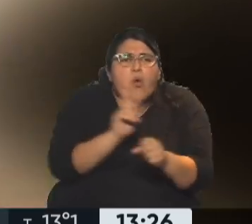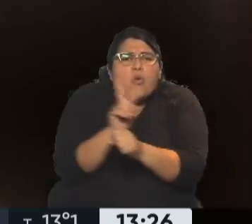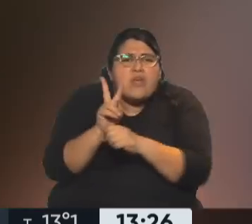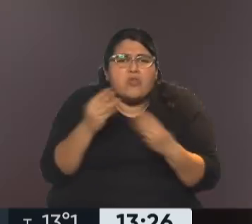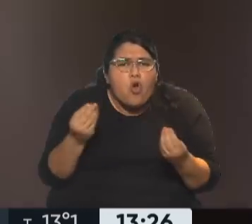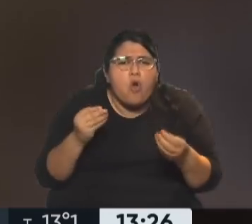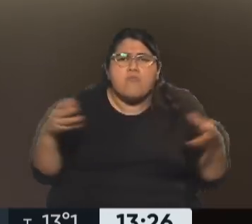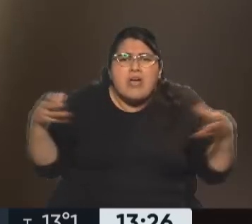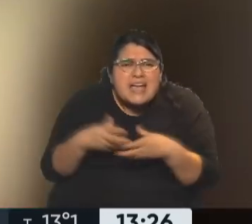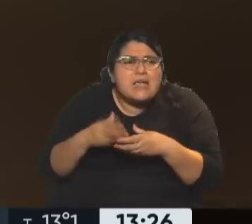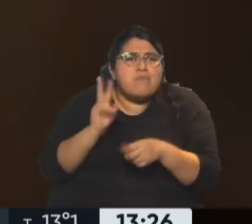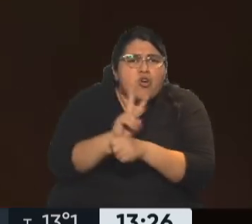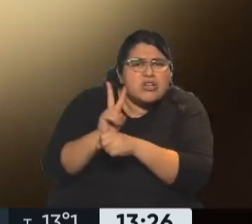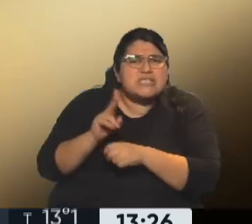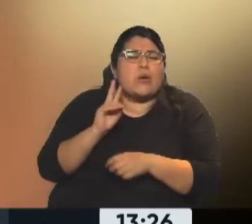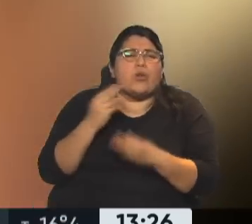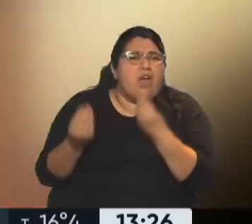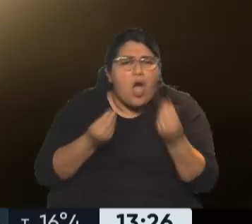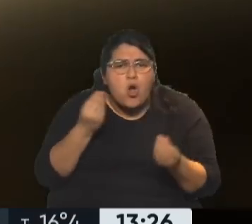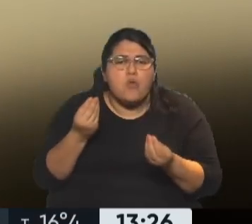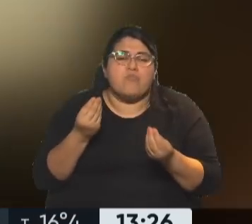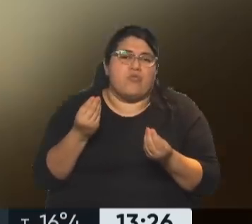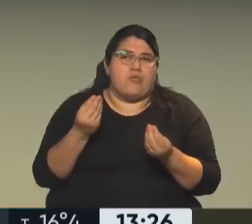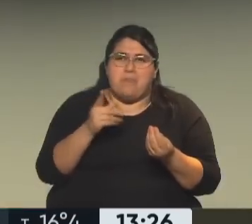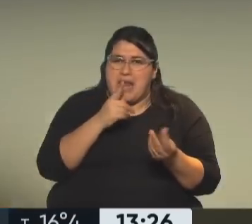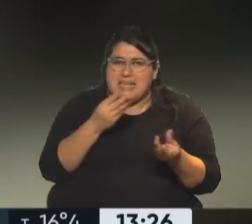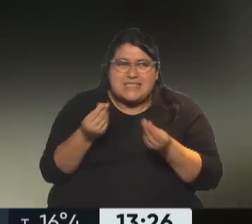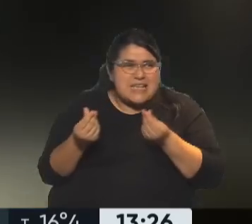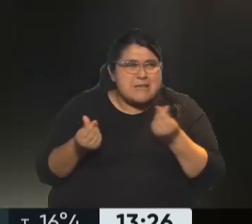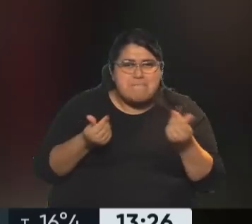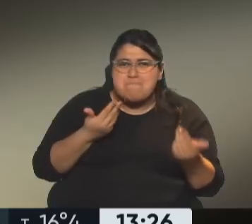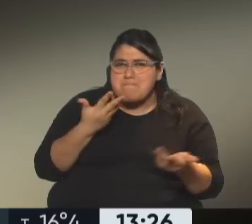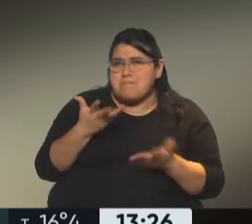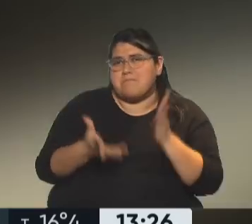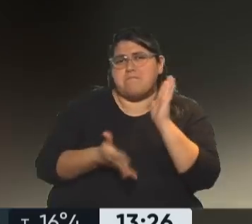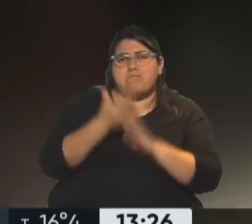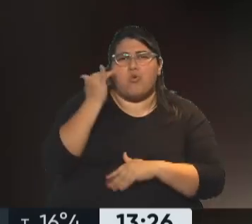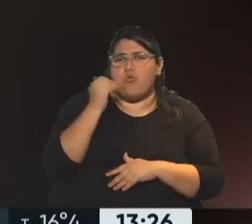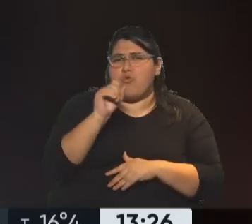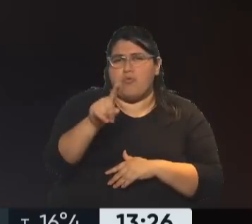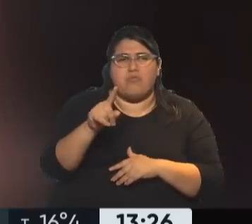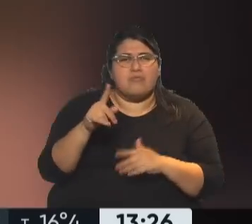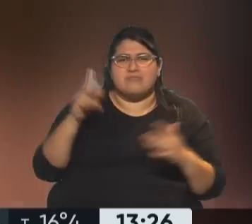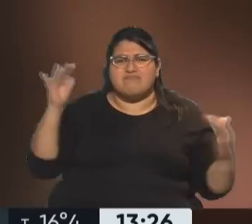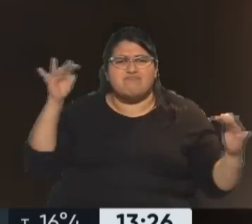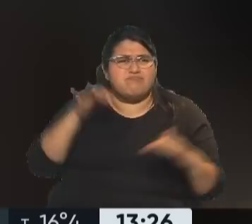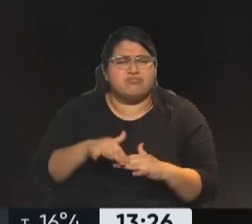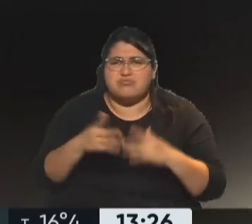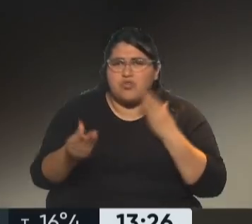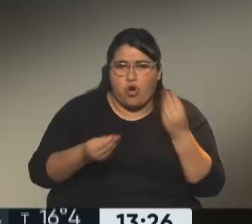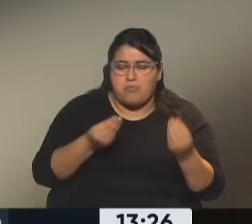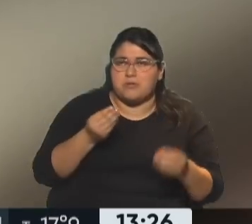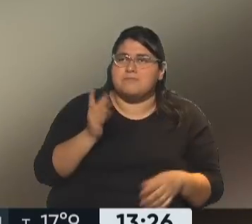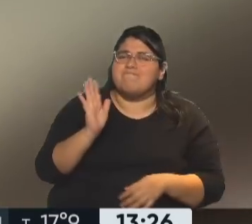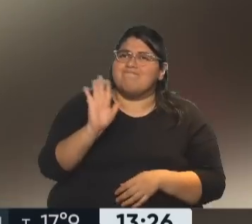seguridad. Y daría la sensación de que estaba todo un poco librado a la multitud. Ale, me